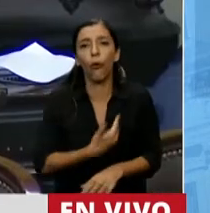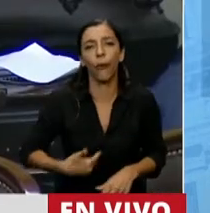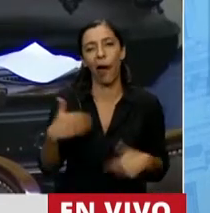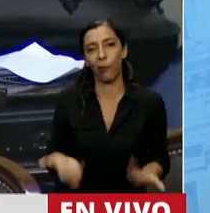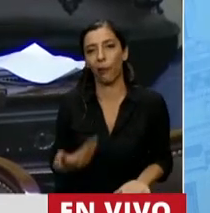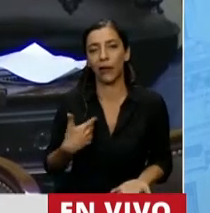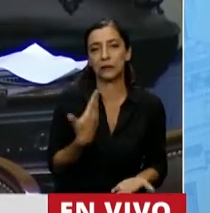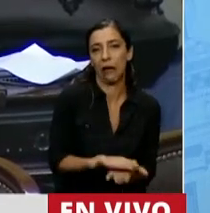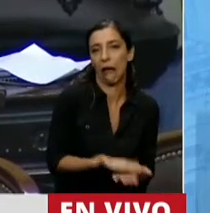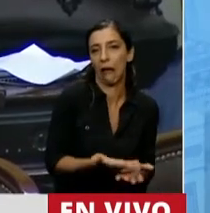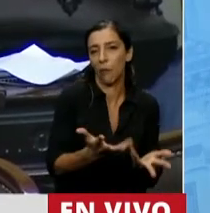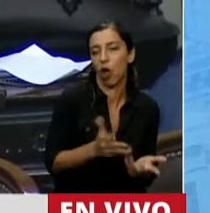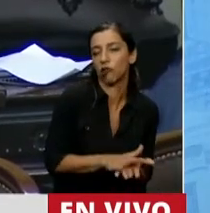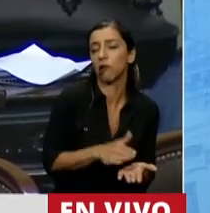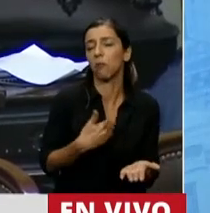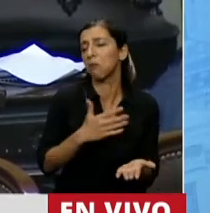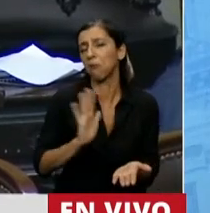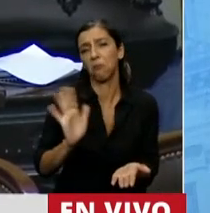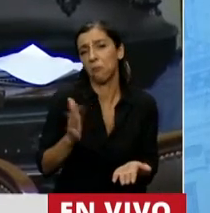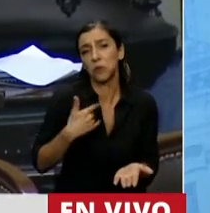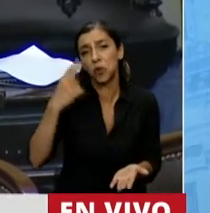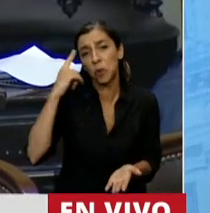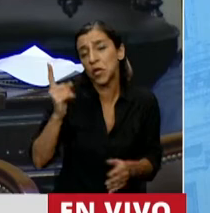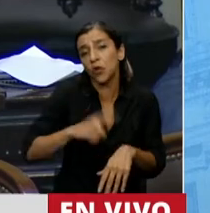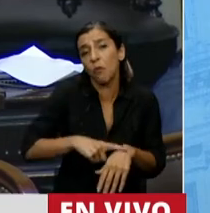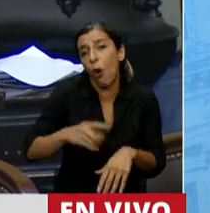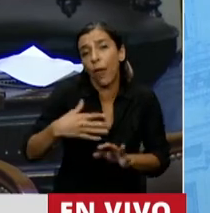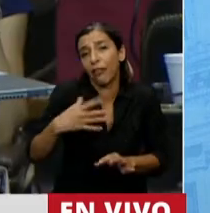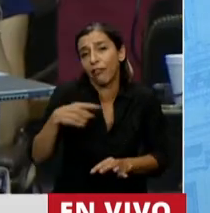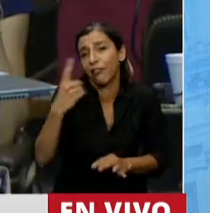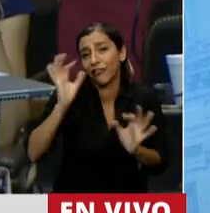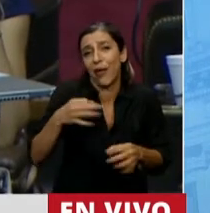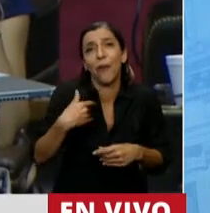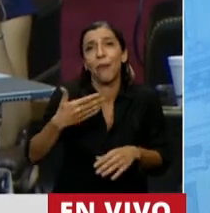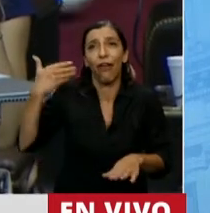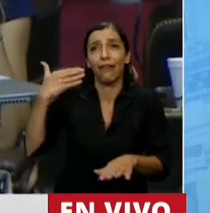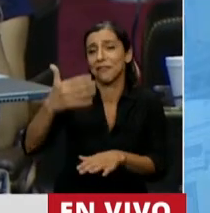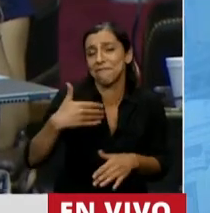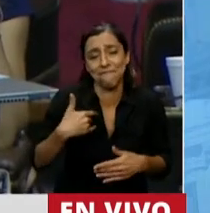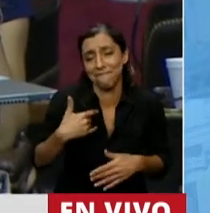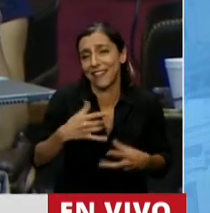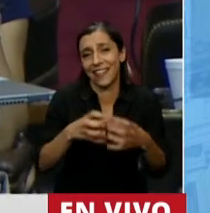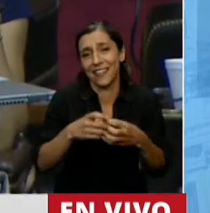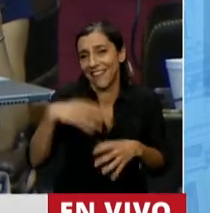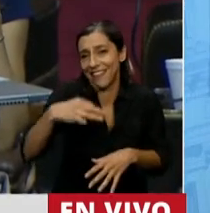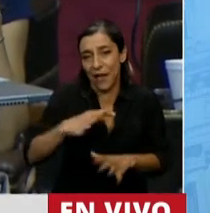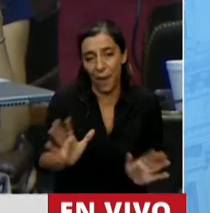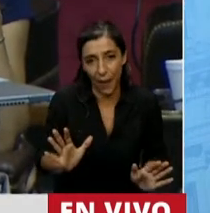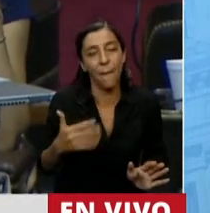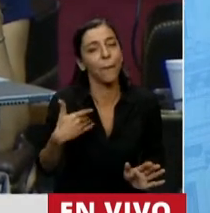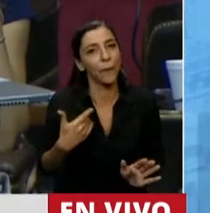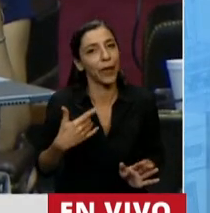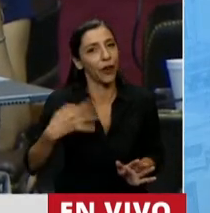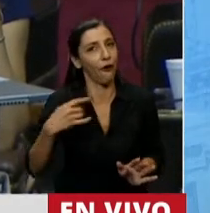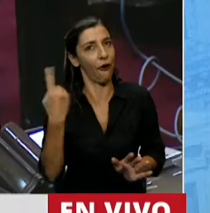me parece que en algún momento tenía que tratarse y quizás sea esto. Pero no puedo olvidarme lo que pasó hace pocos minutos o hace pocas